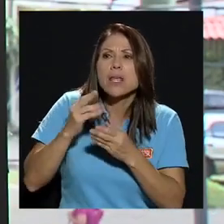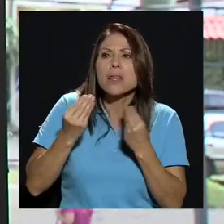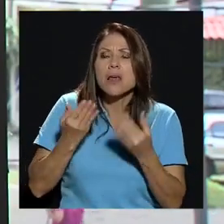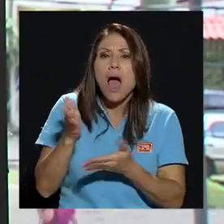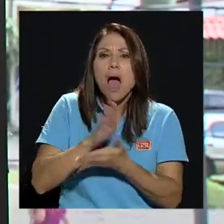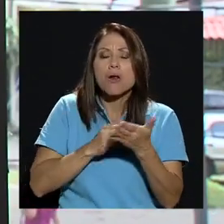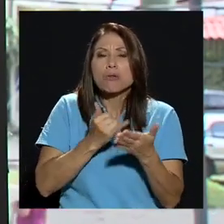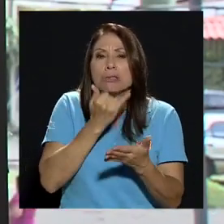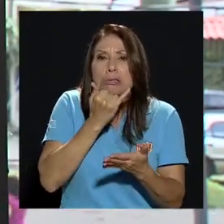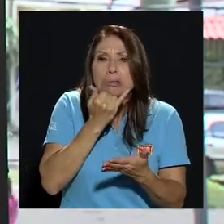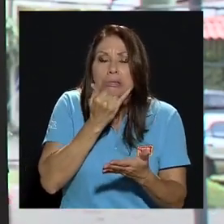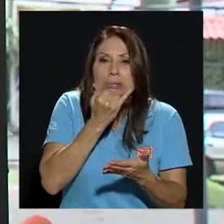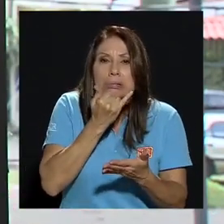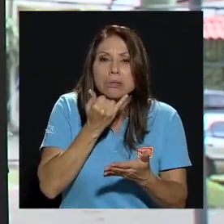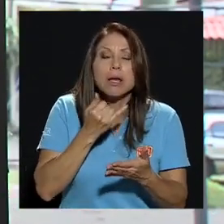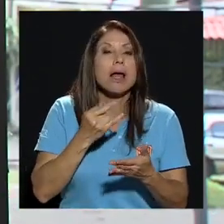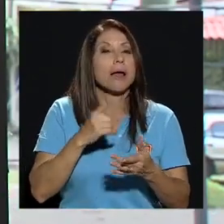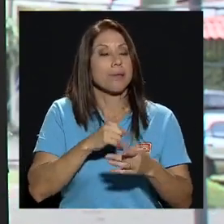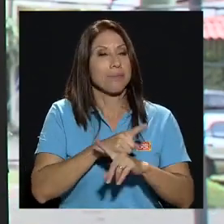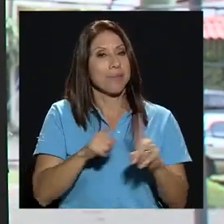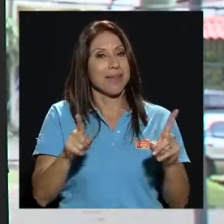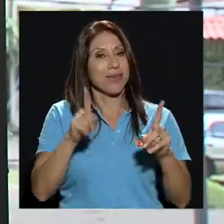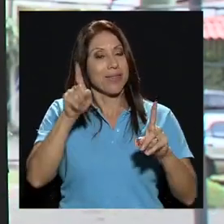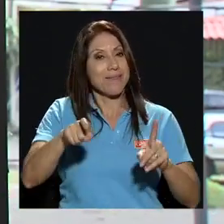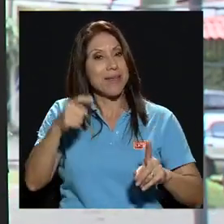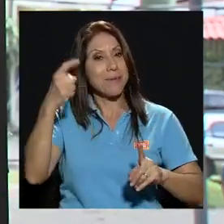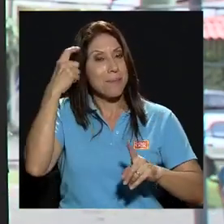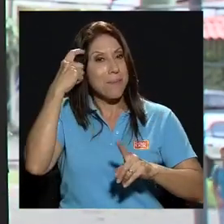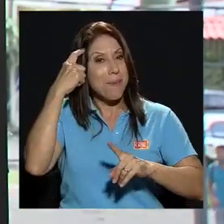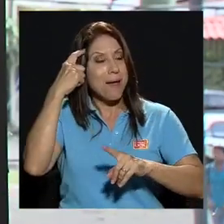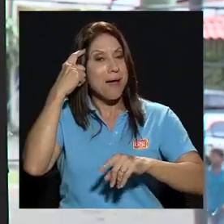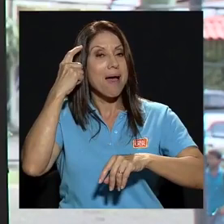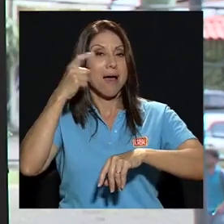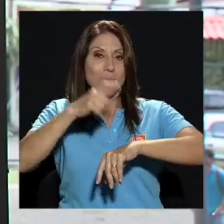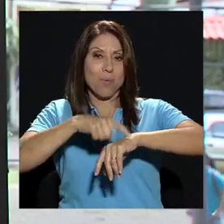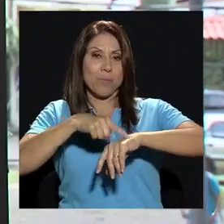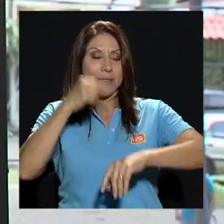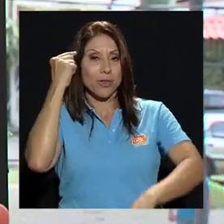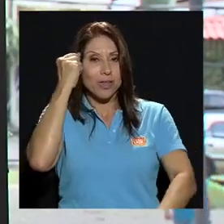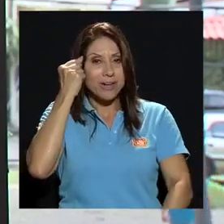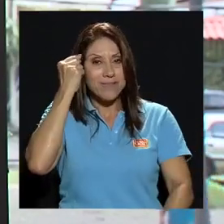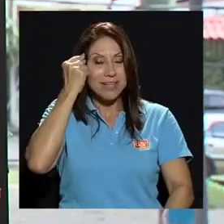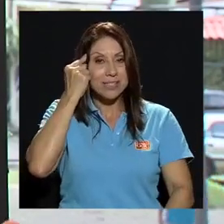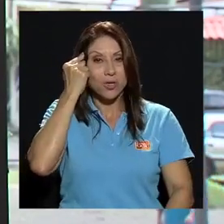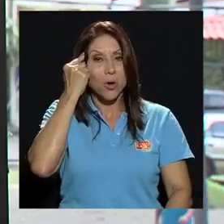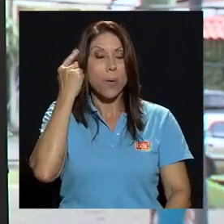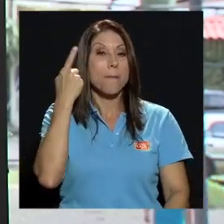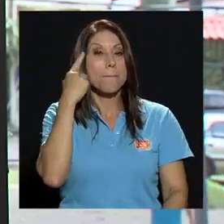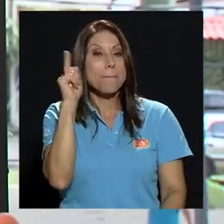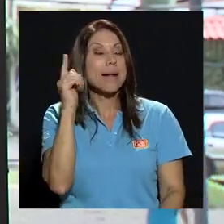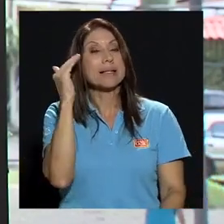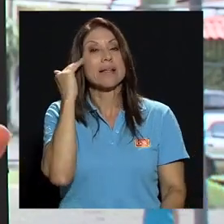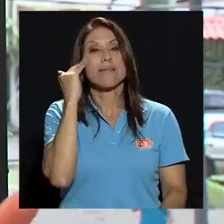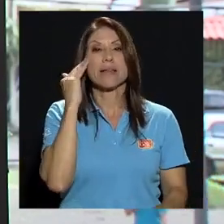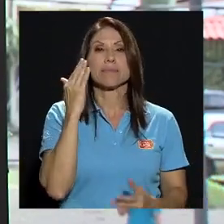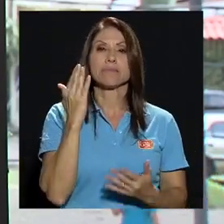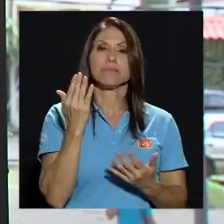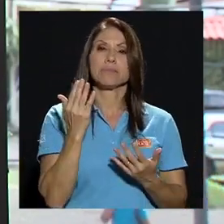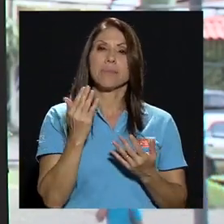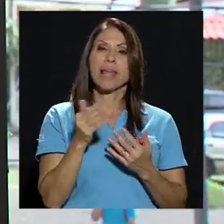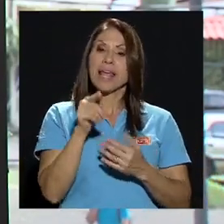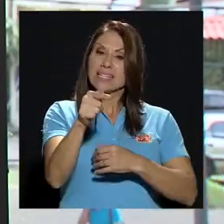momento también de reflexión para ver cuál es ese punto de encuentro donde tranquilamente podemos